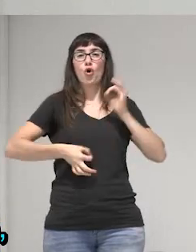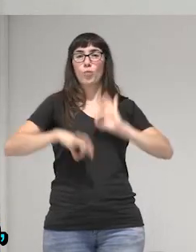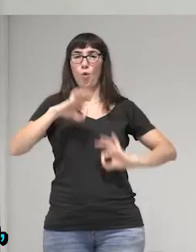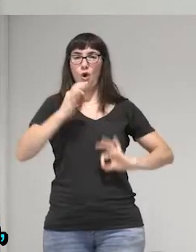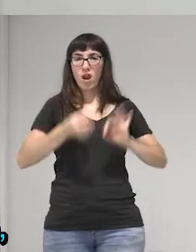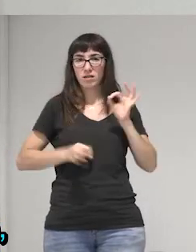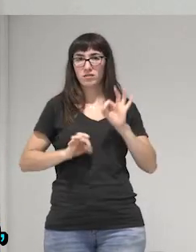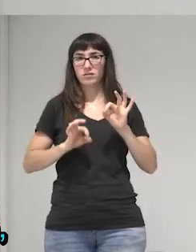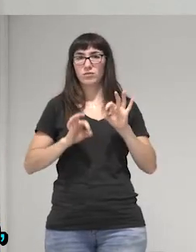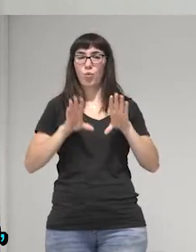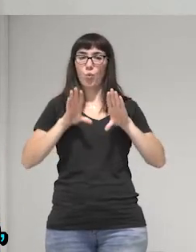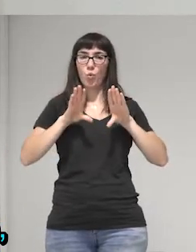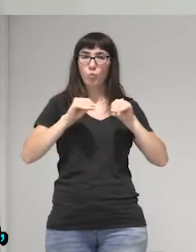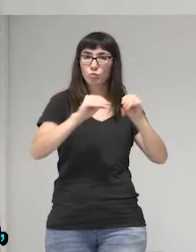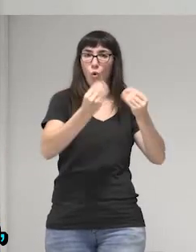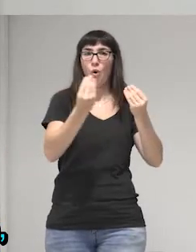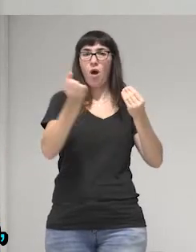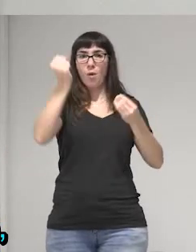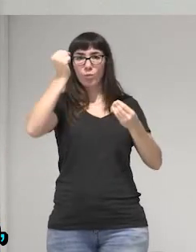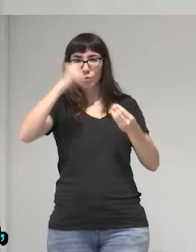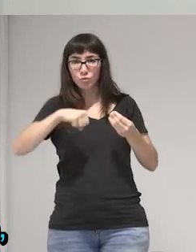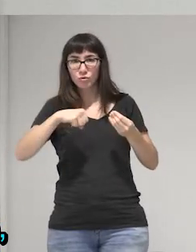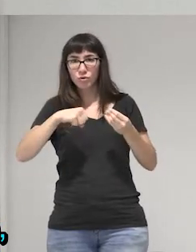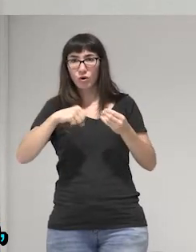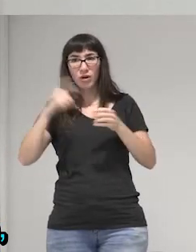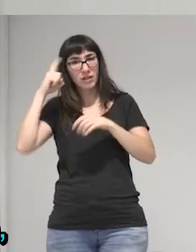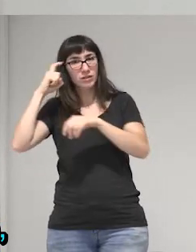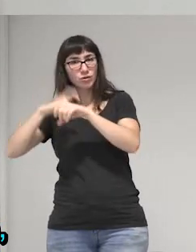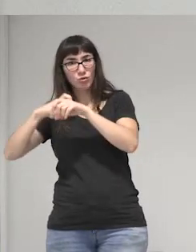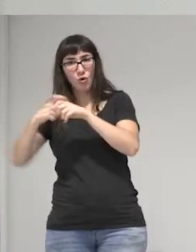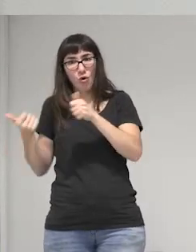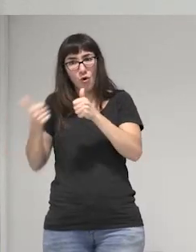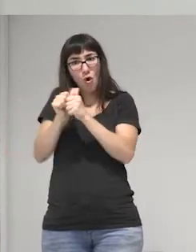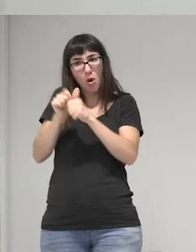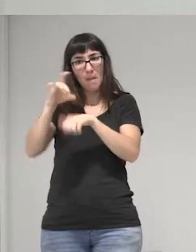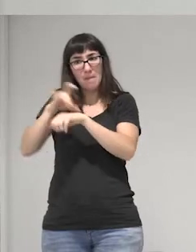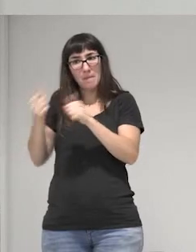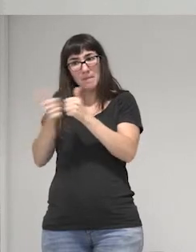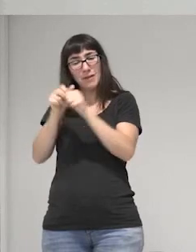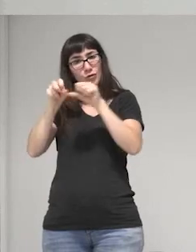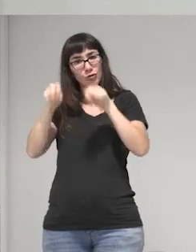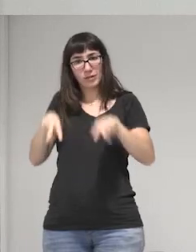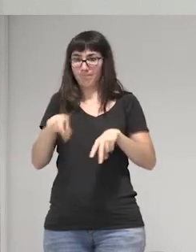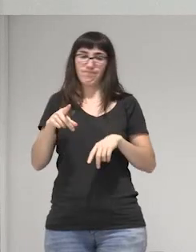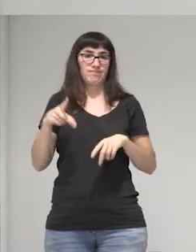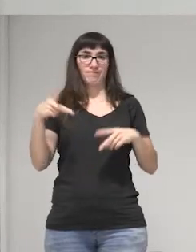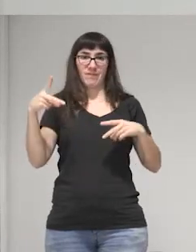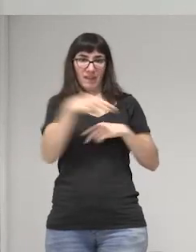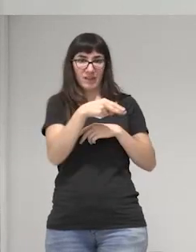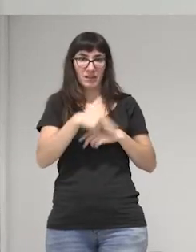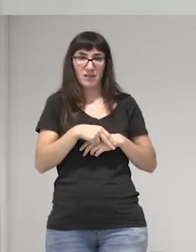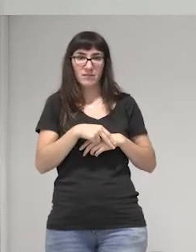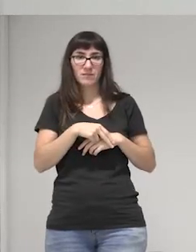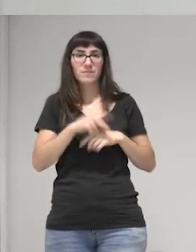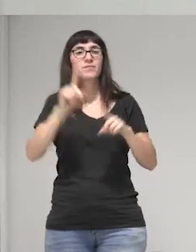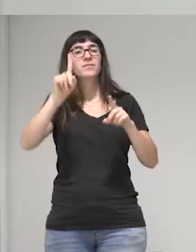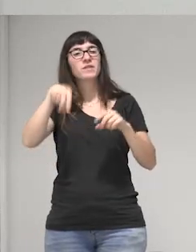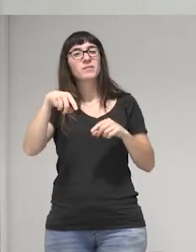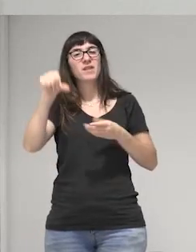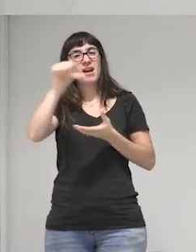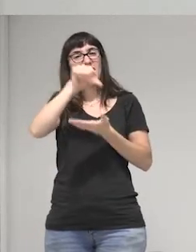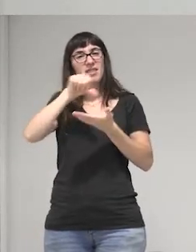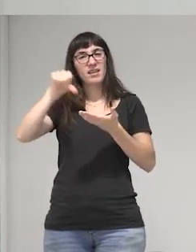acompañamiento psicológico y médico la prevención de aceites industriales para